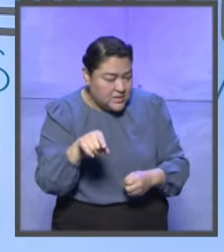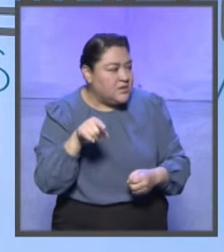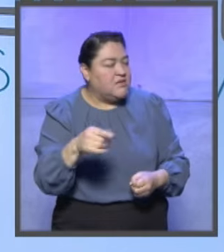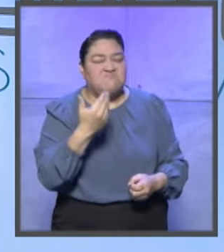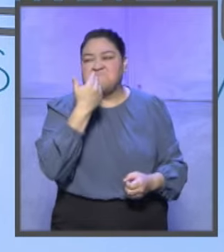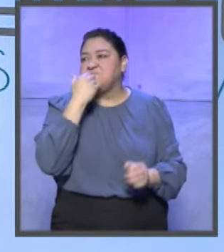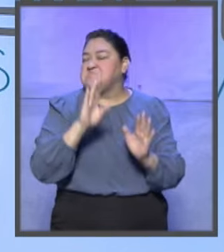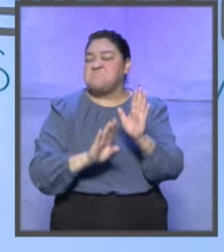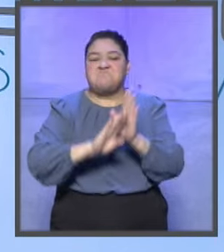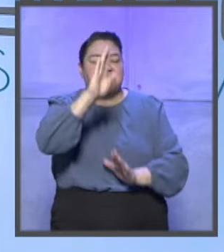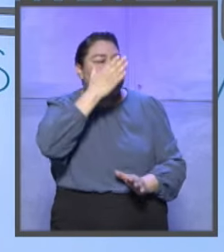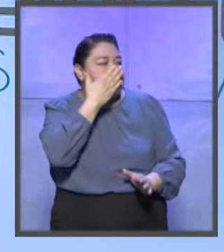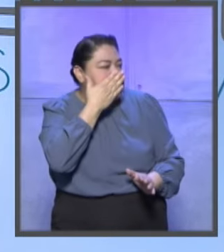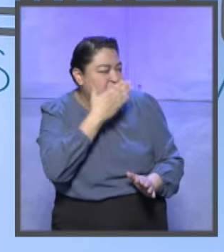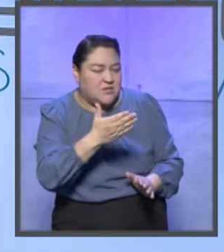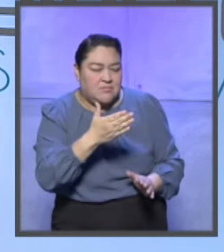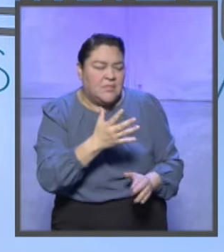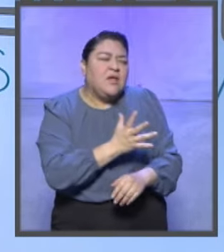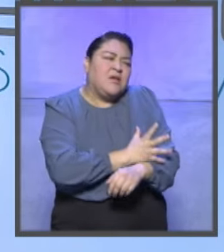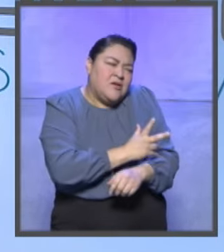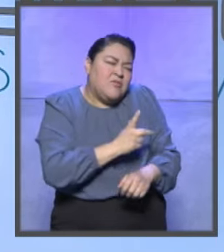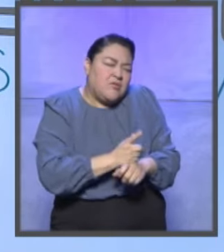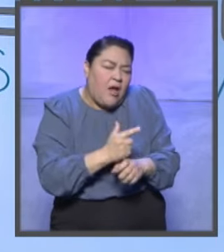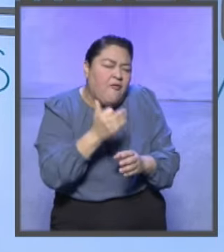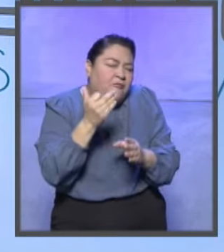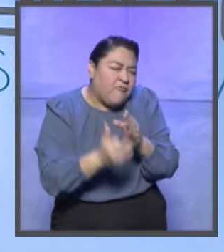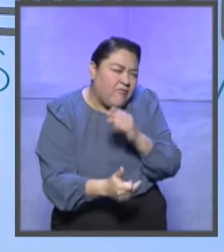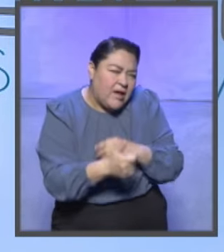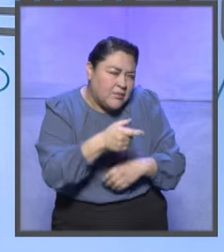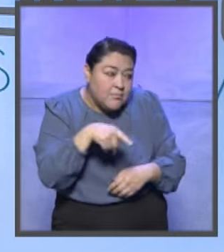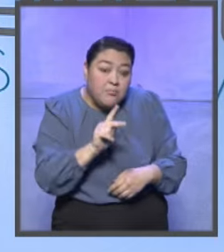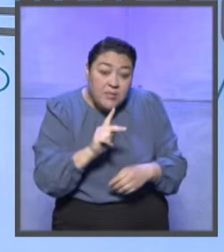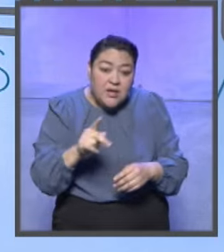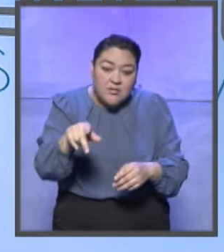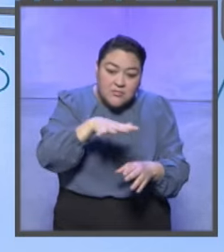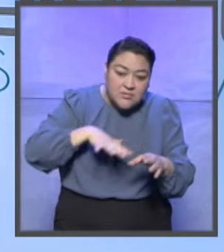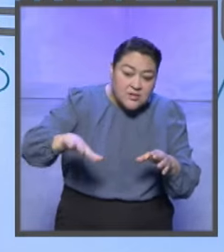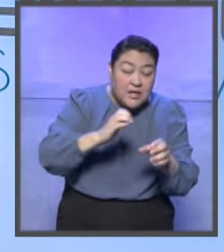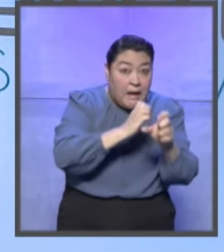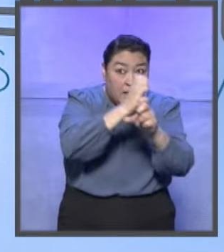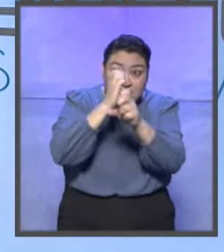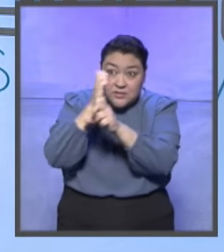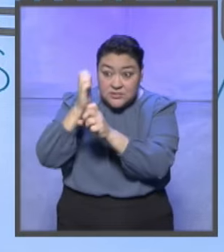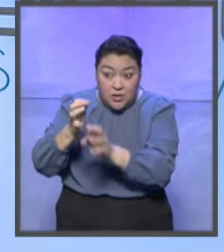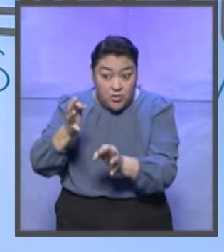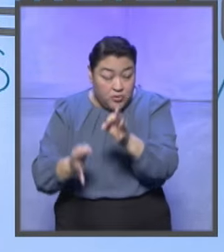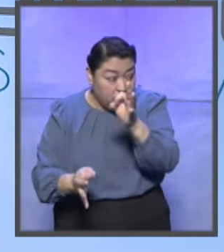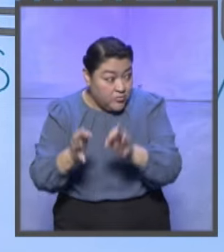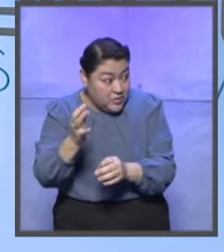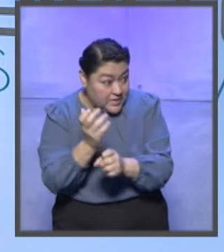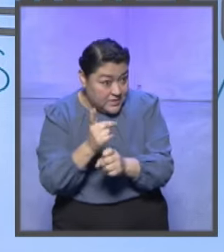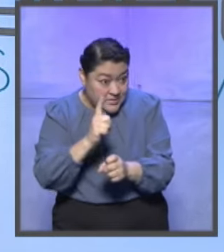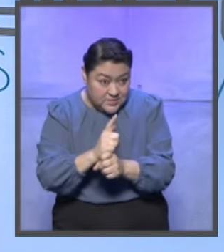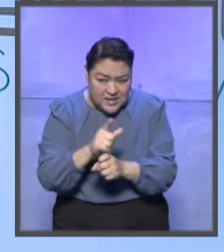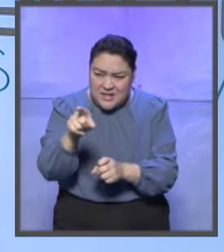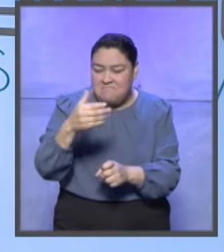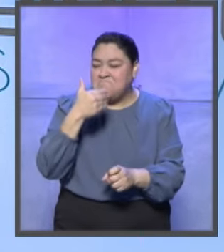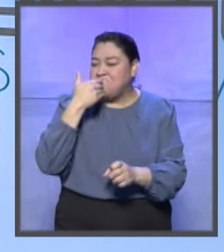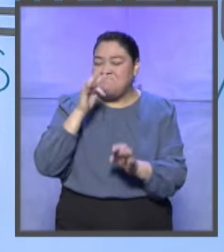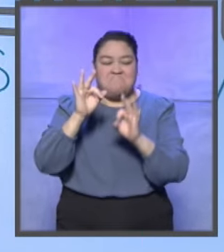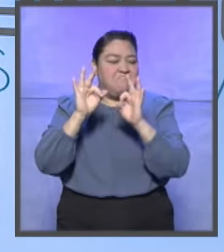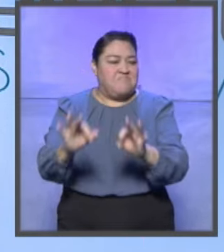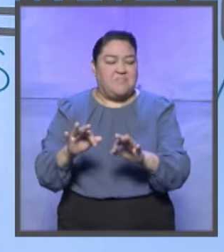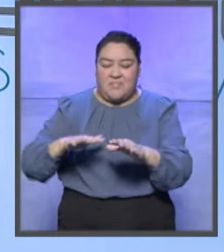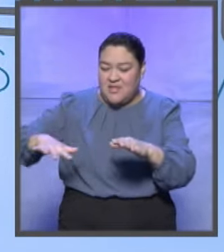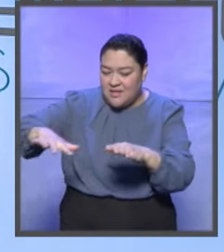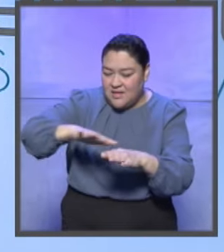una historia de éxito. Claro, no es una historia perfecta, ¿no? Pero en general los tribunales locales han demostrado que sí son los instrumentos idóneos para